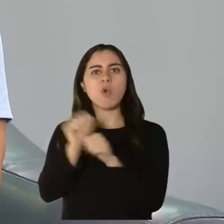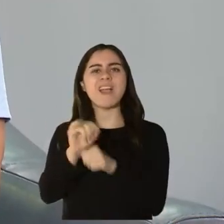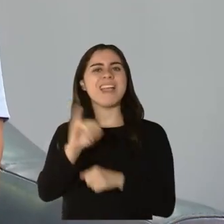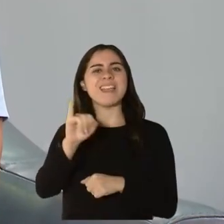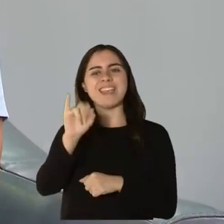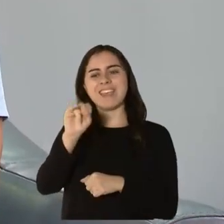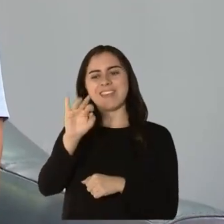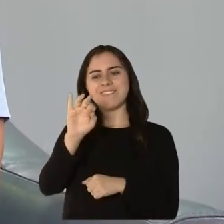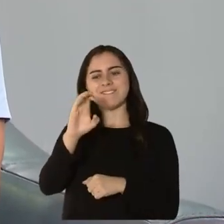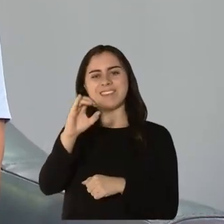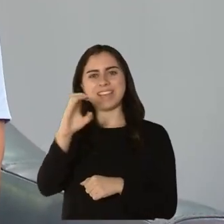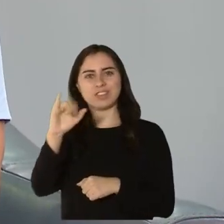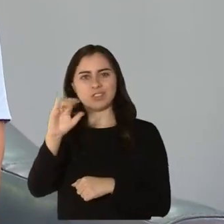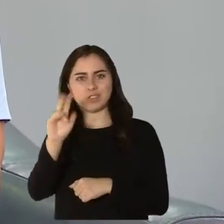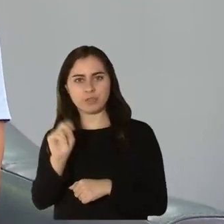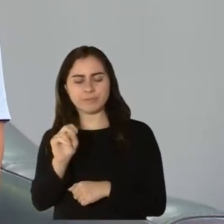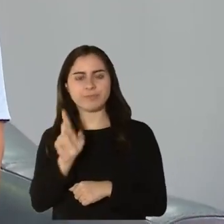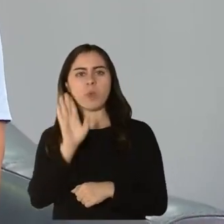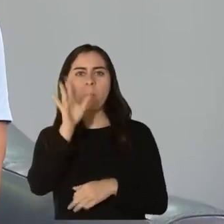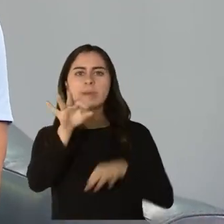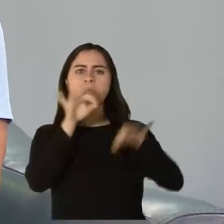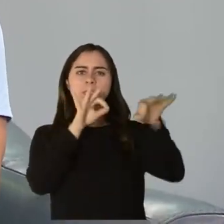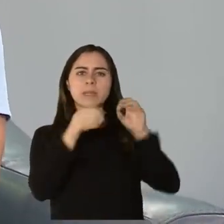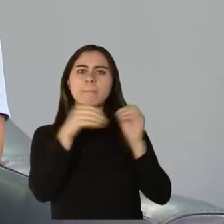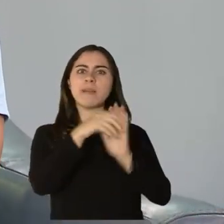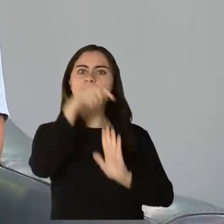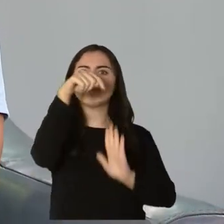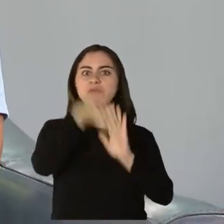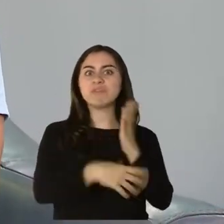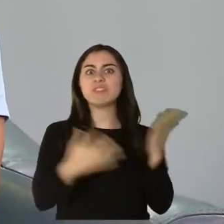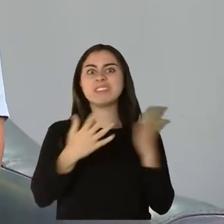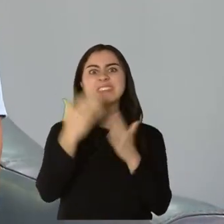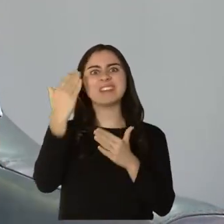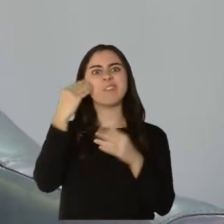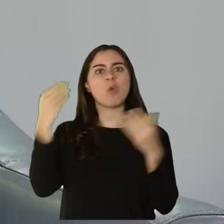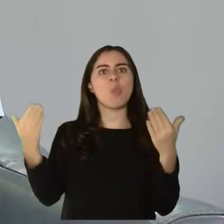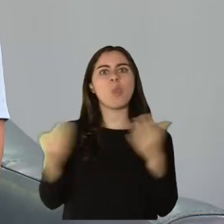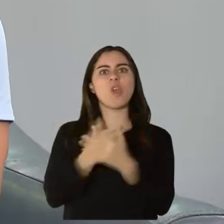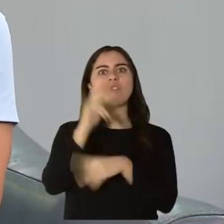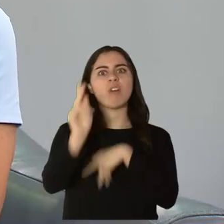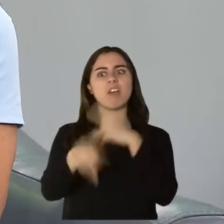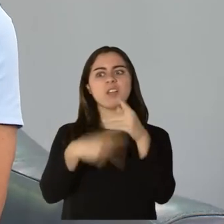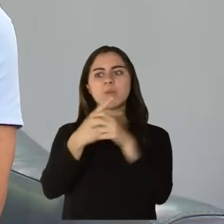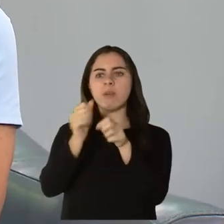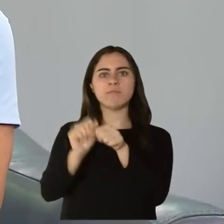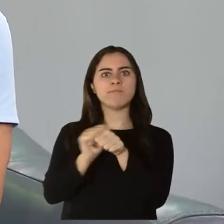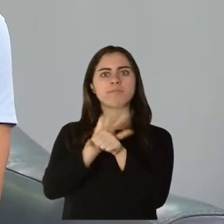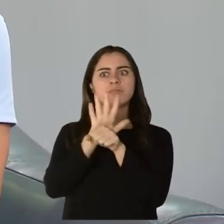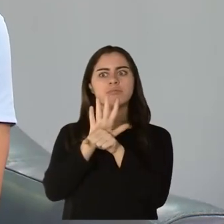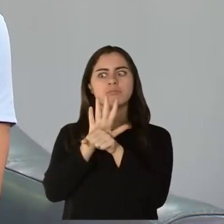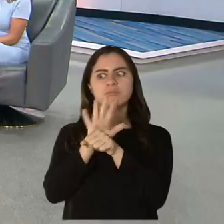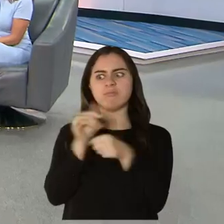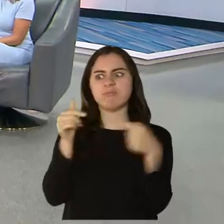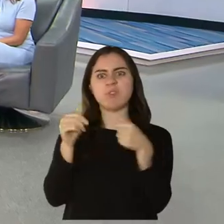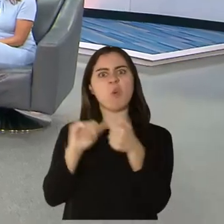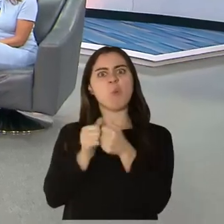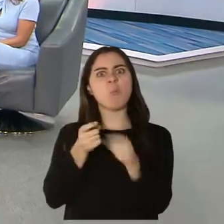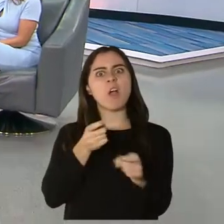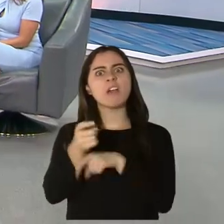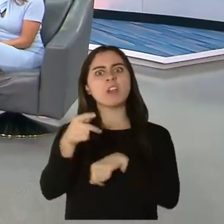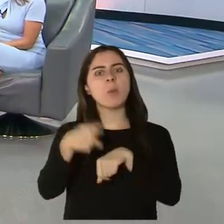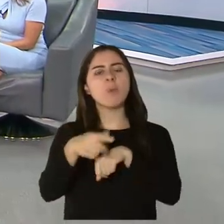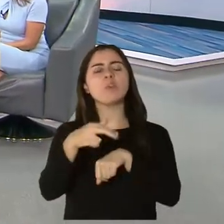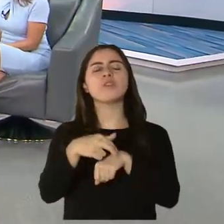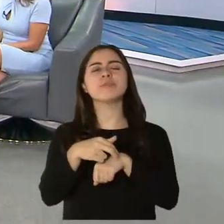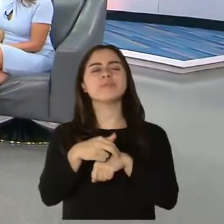que hay en torno a las nuevas variantes y de dónde surgen, cómo afecta a la isla también en esta etapa de vacunación. Buenas